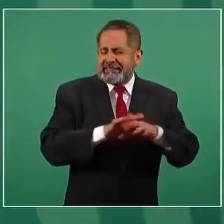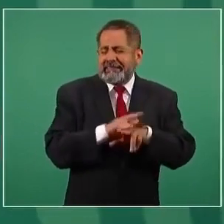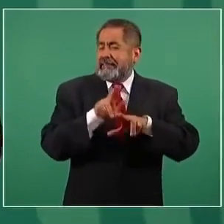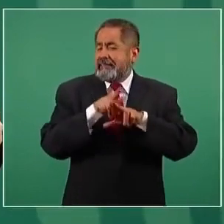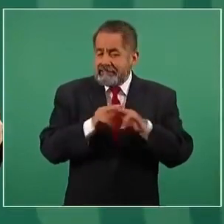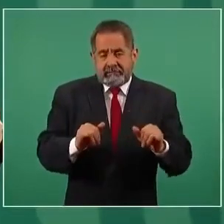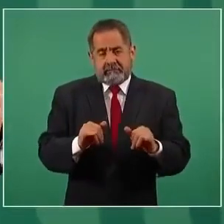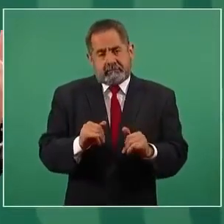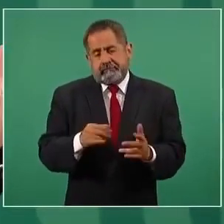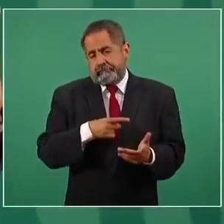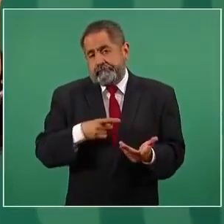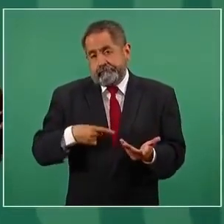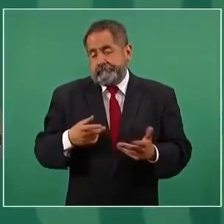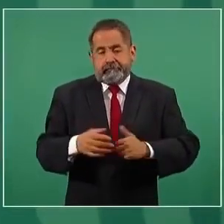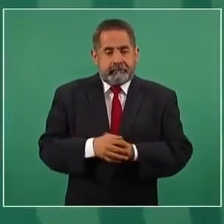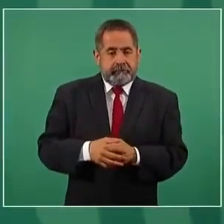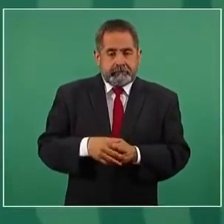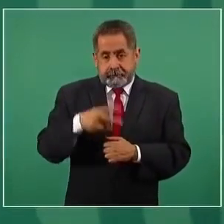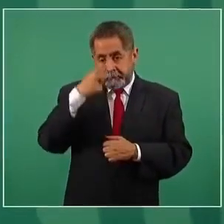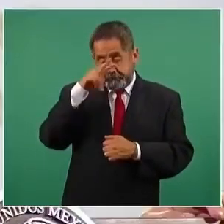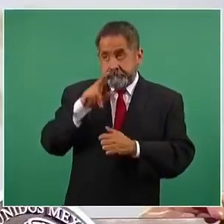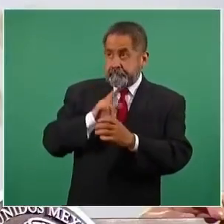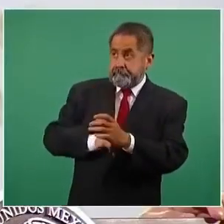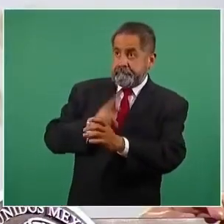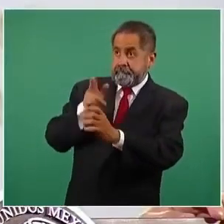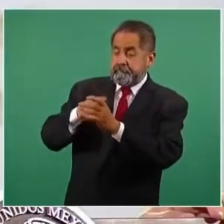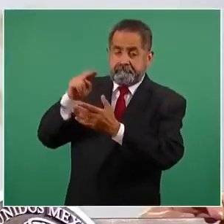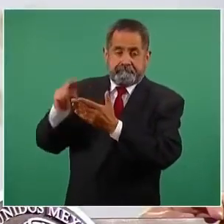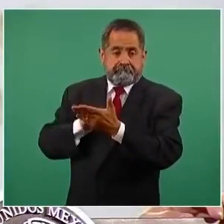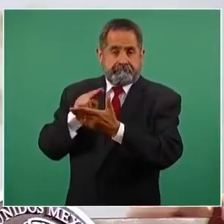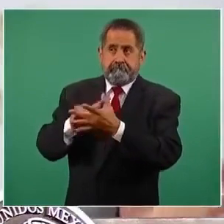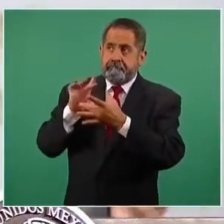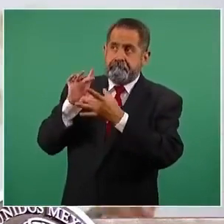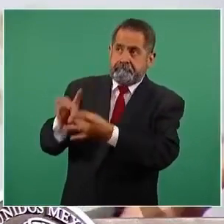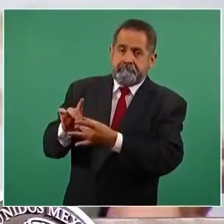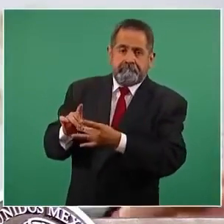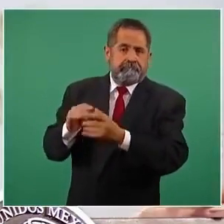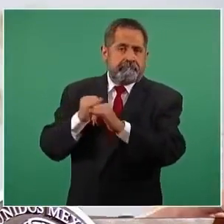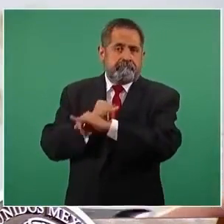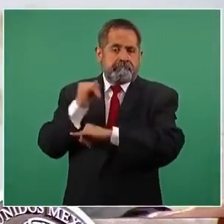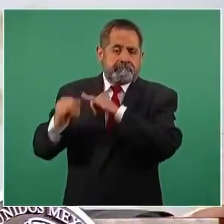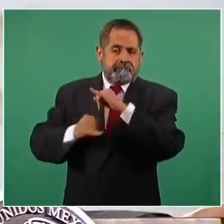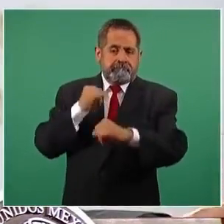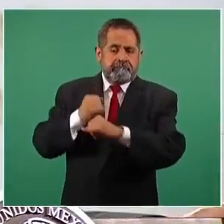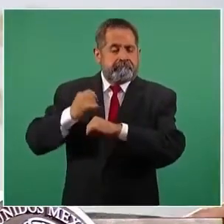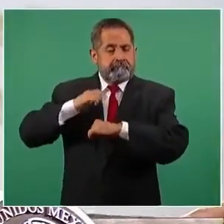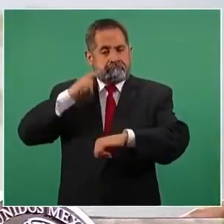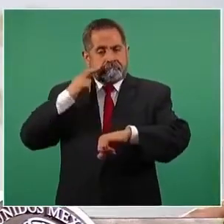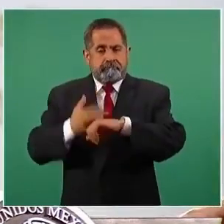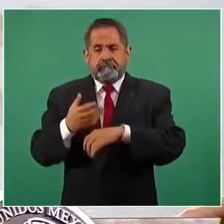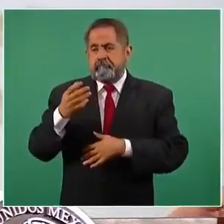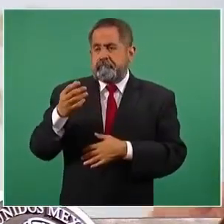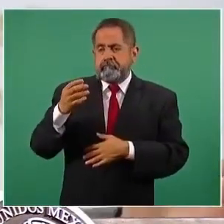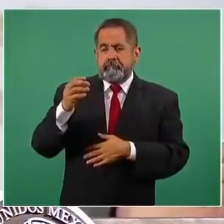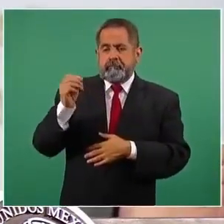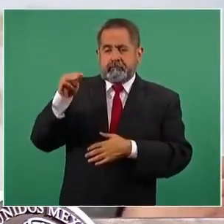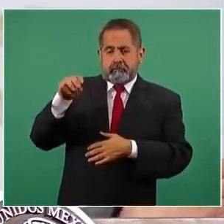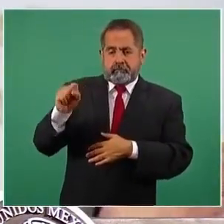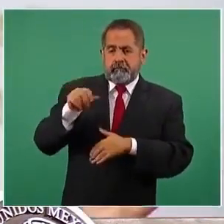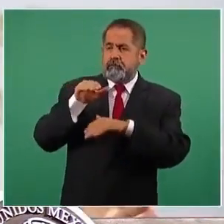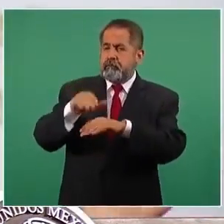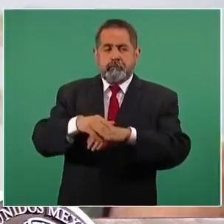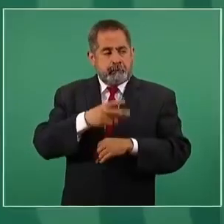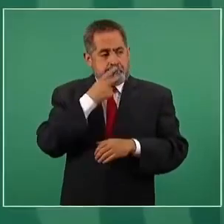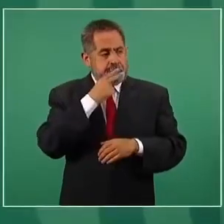primeros países que se adhirió al Convenio Marco para el Control de Tabaco, auspiciado por la Organización Mundial de la Salud, y